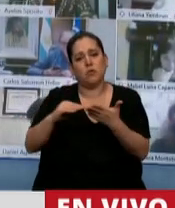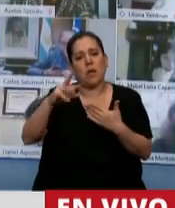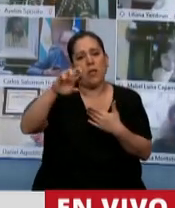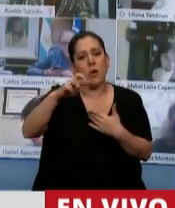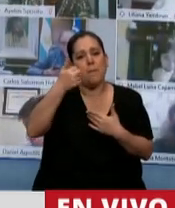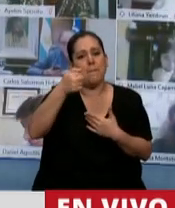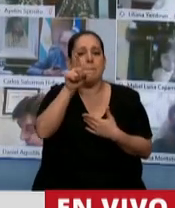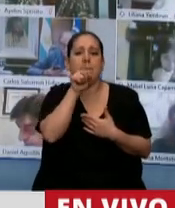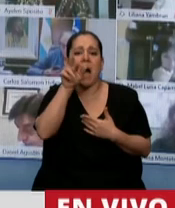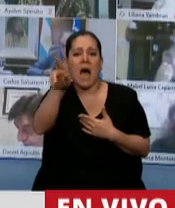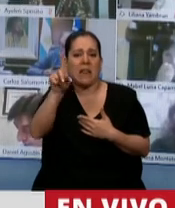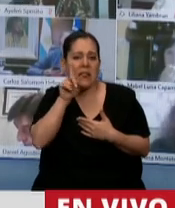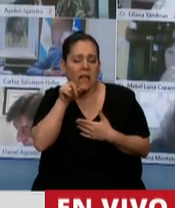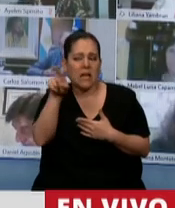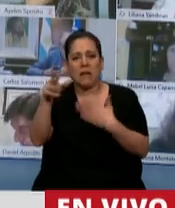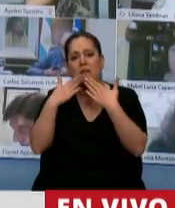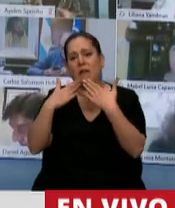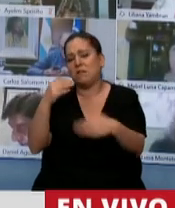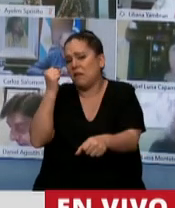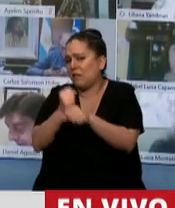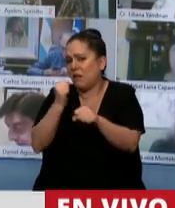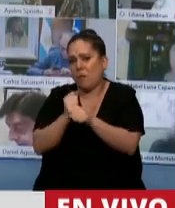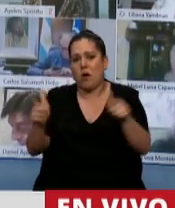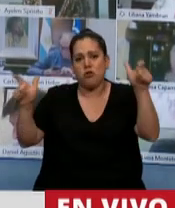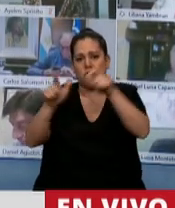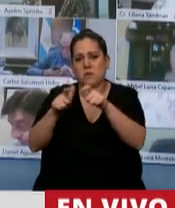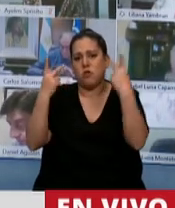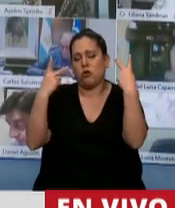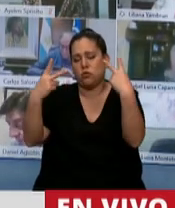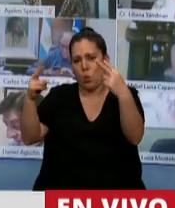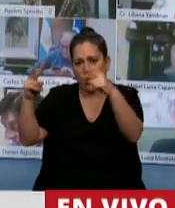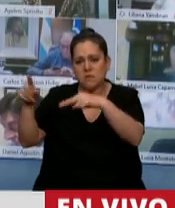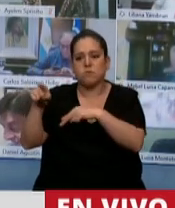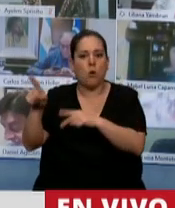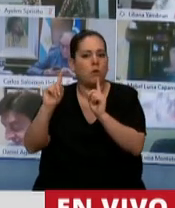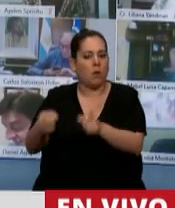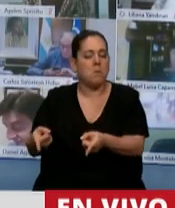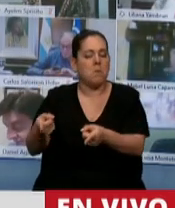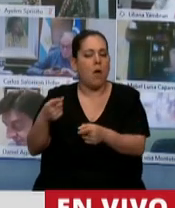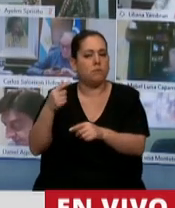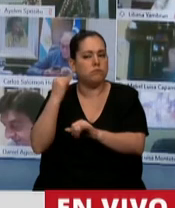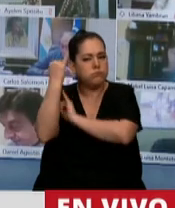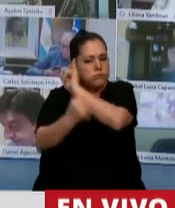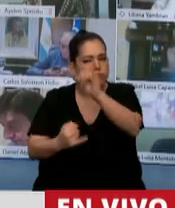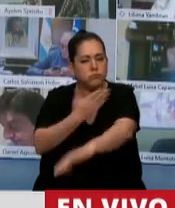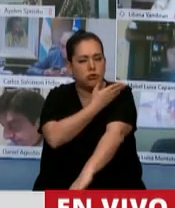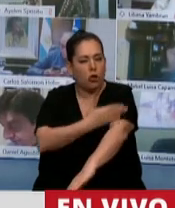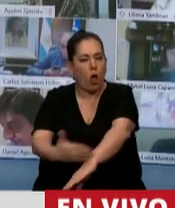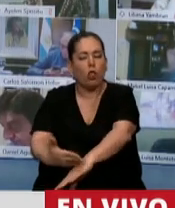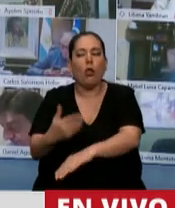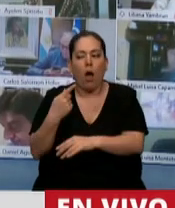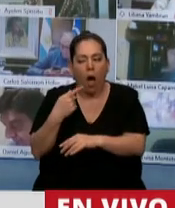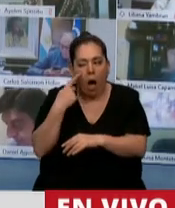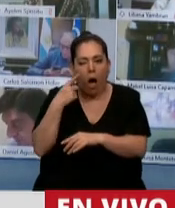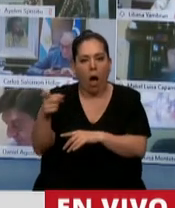por su desempeño en la Comisión de Turismo y que nos permitió escuchar a todos los actores de este